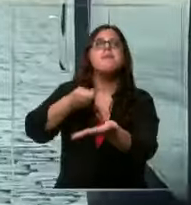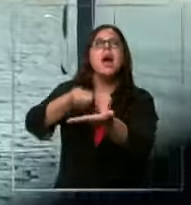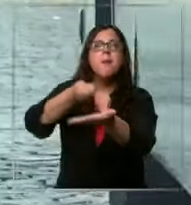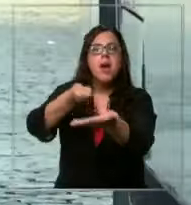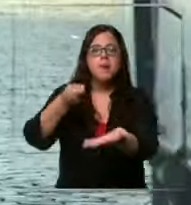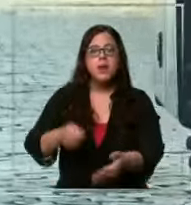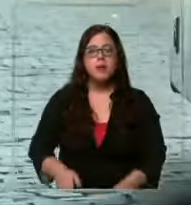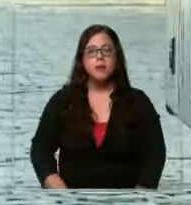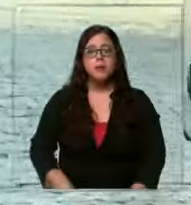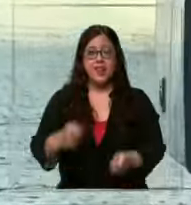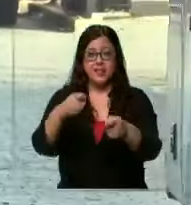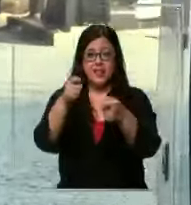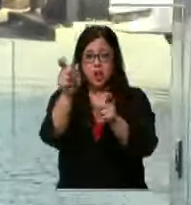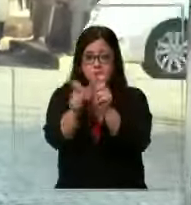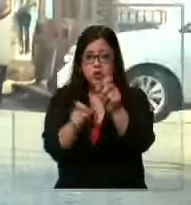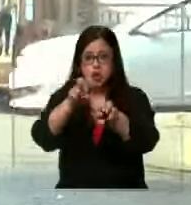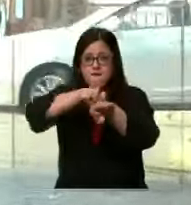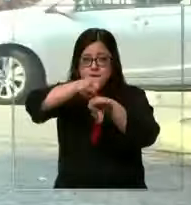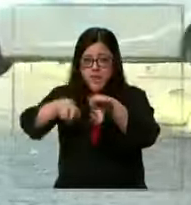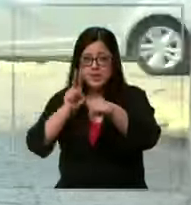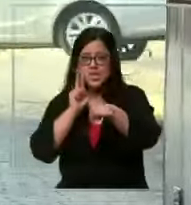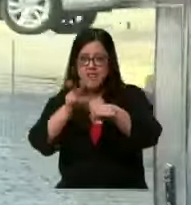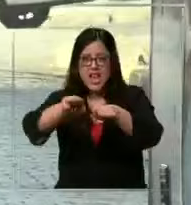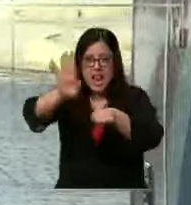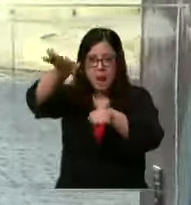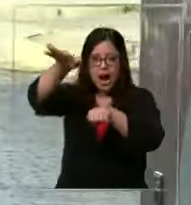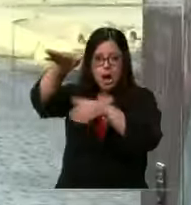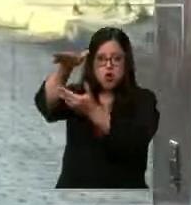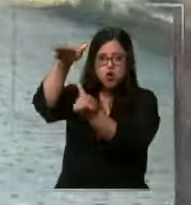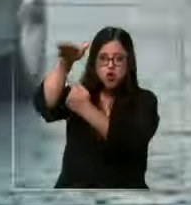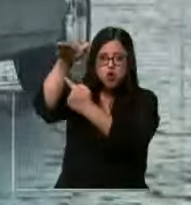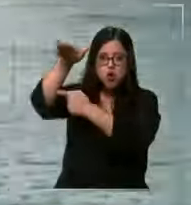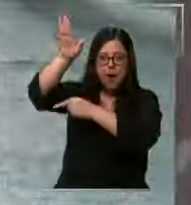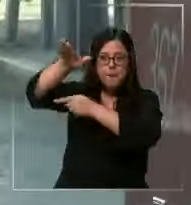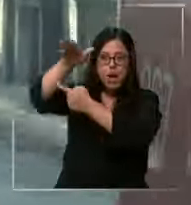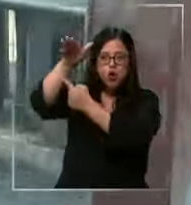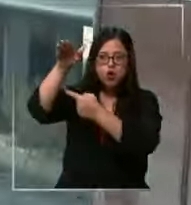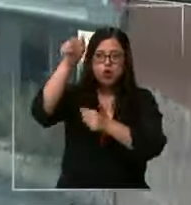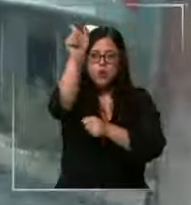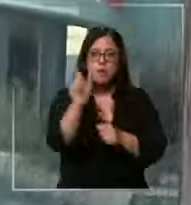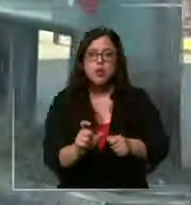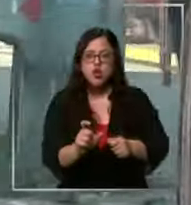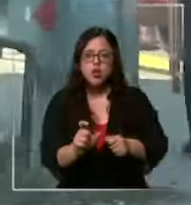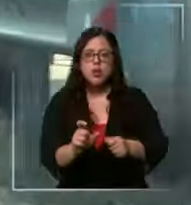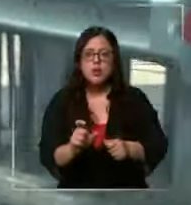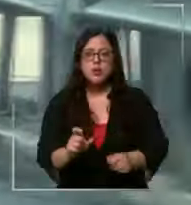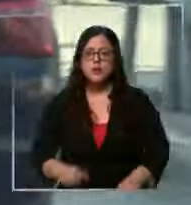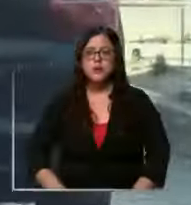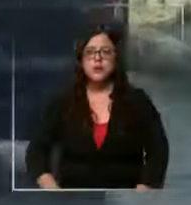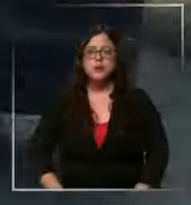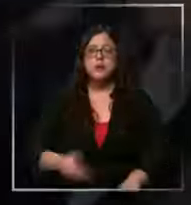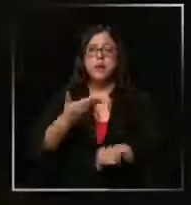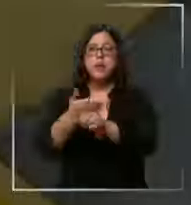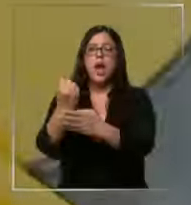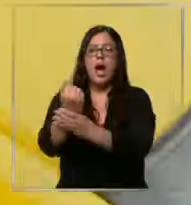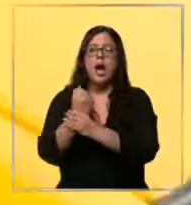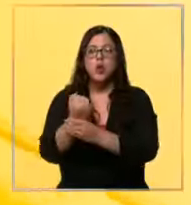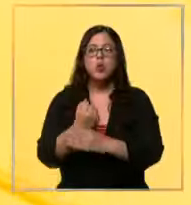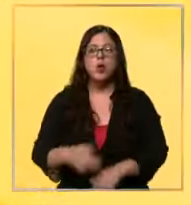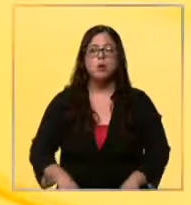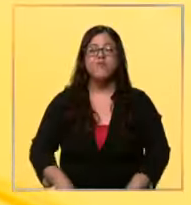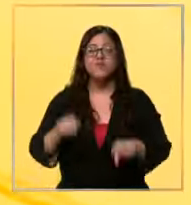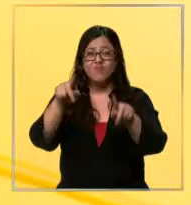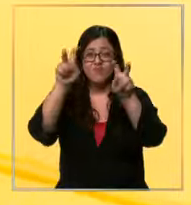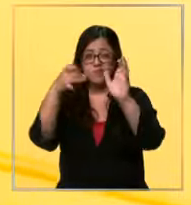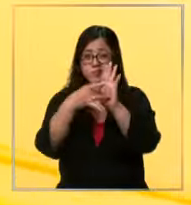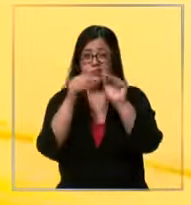Están tratando de bajarse el auto, ahí se ve la mano, se ve la mano de uno de los pasajeros que está pidiendo ayuda. Fue por